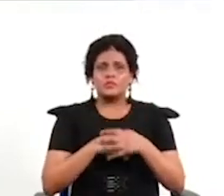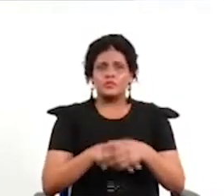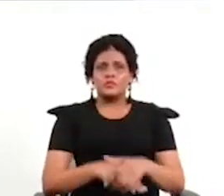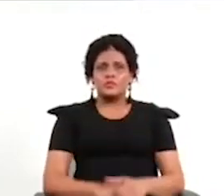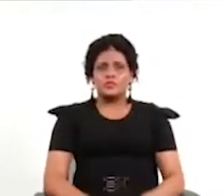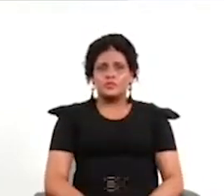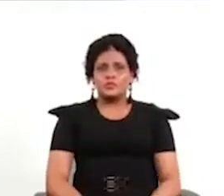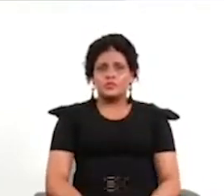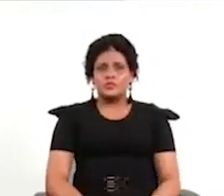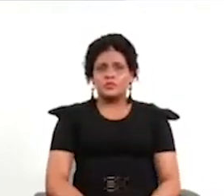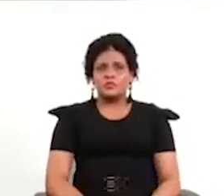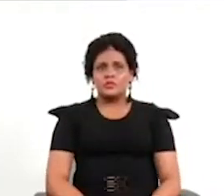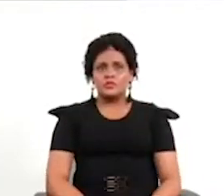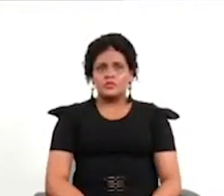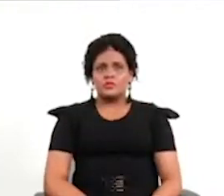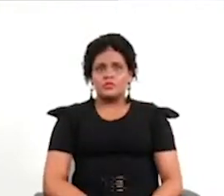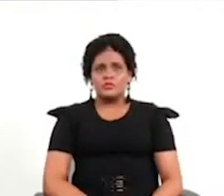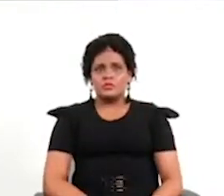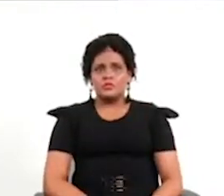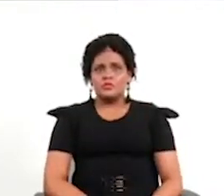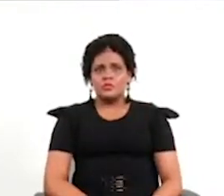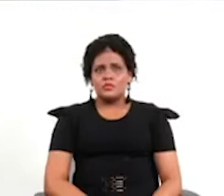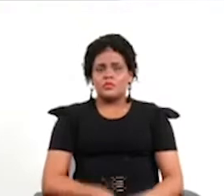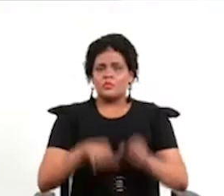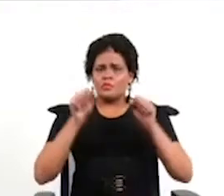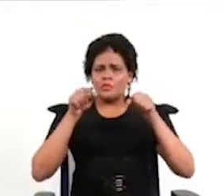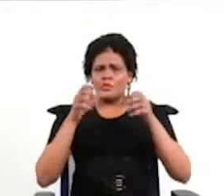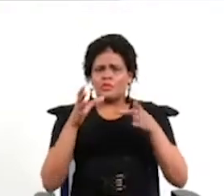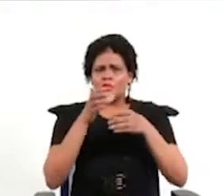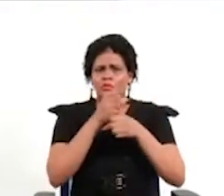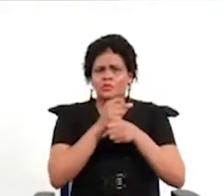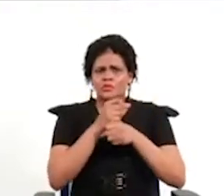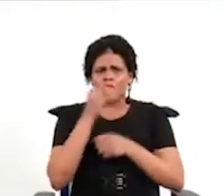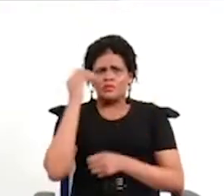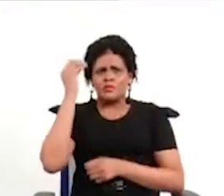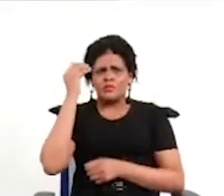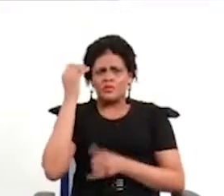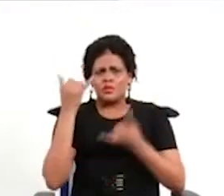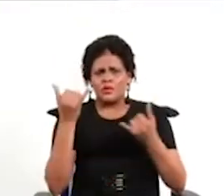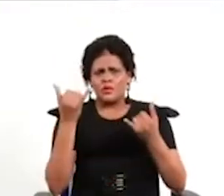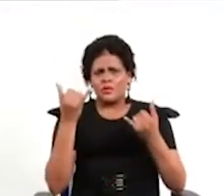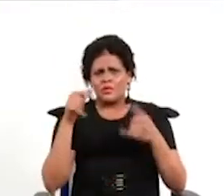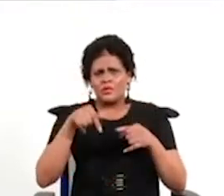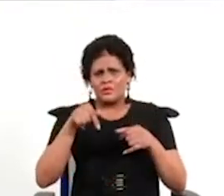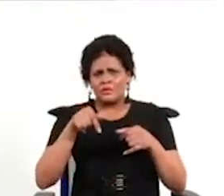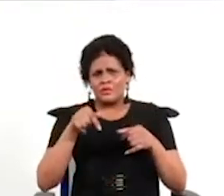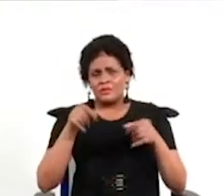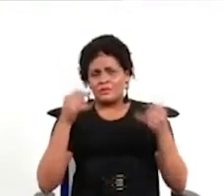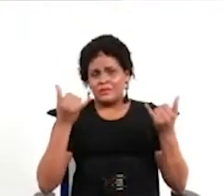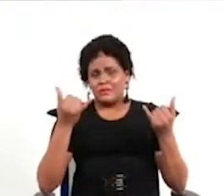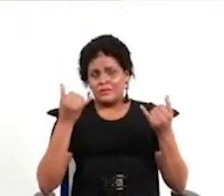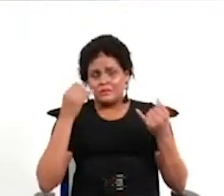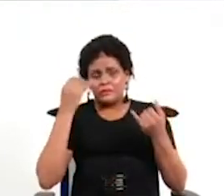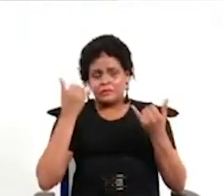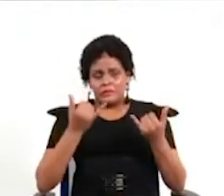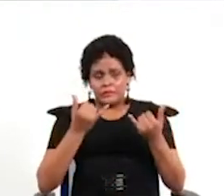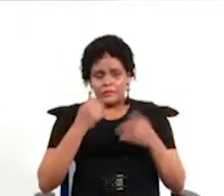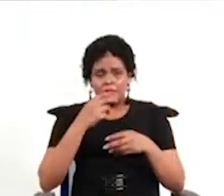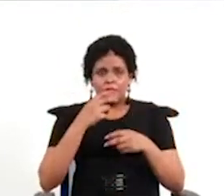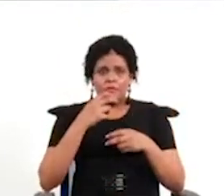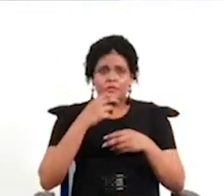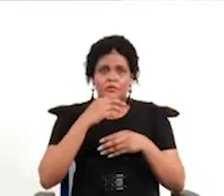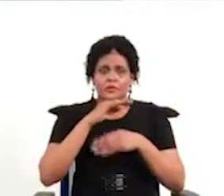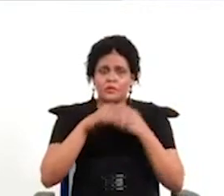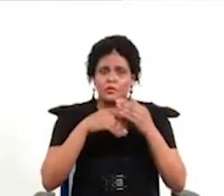yo no sé si puede hacer una reflexión sobre lo que pasa ahora mismo en Chile porque el proyecto